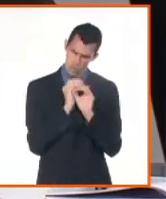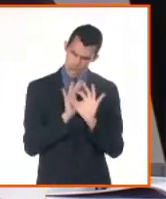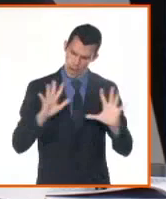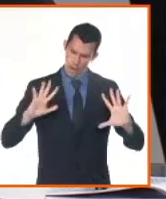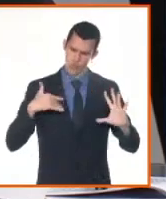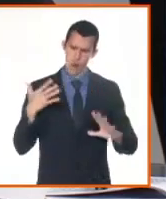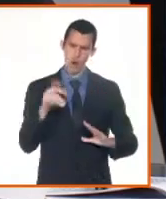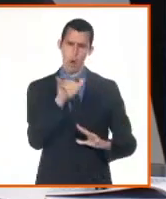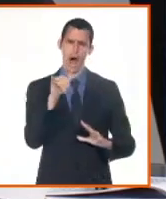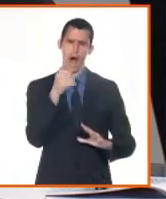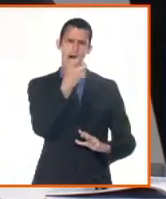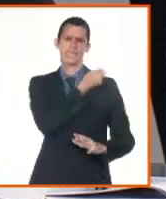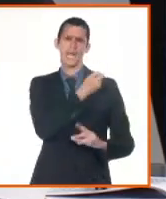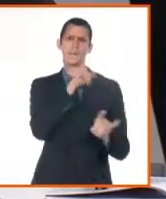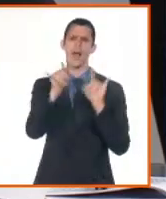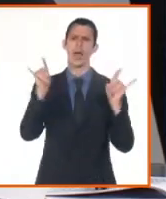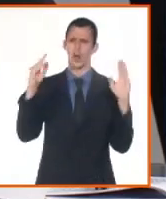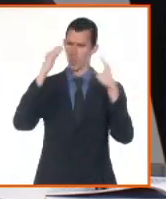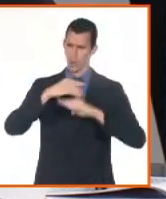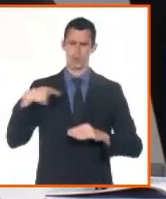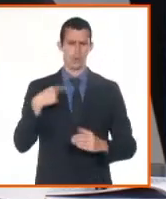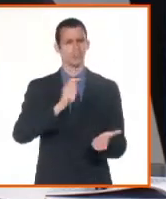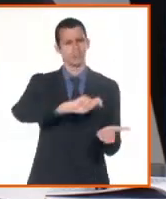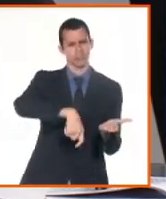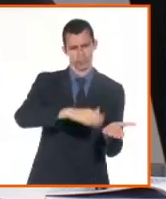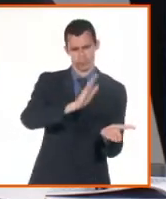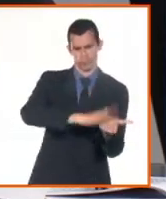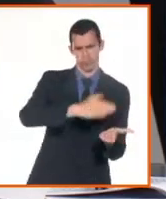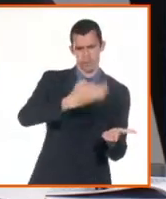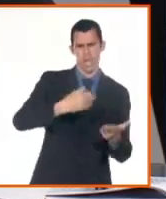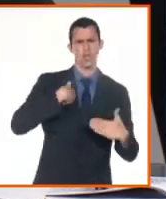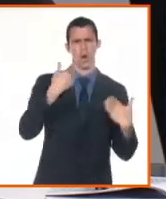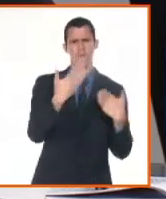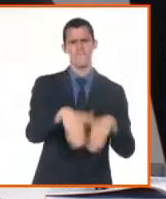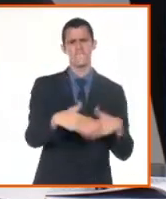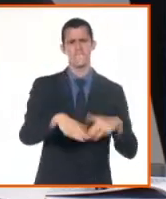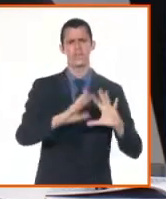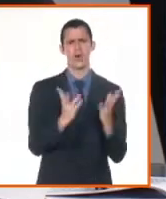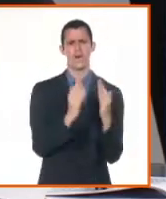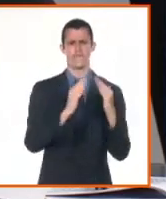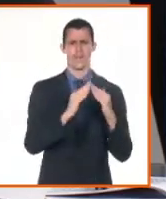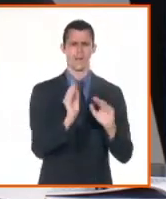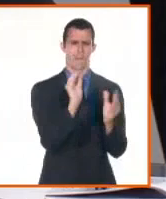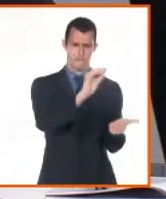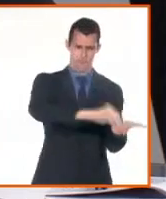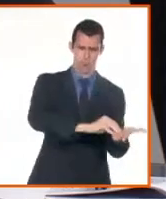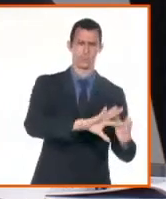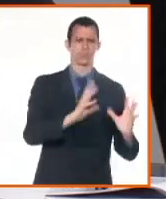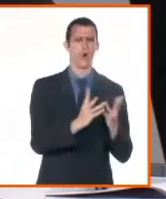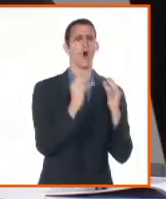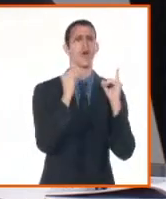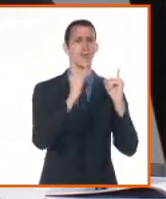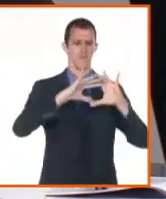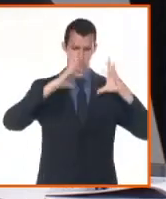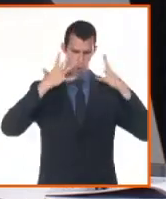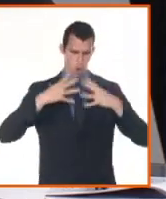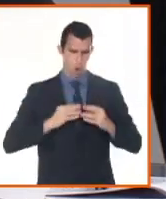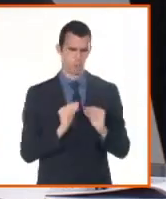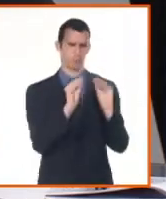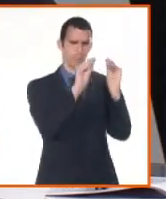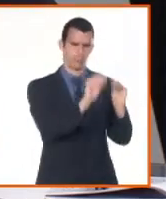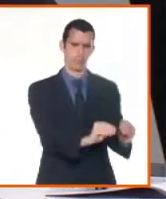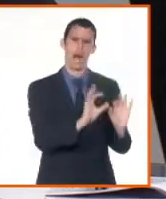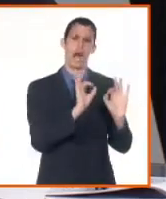una vez al año, esto permite si la contraparte o el sujeto que está